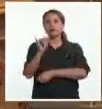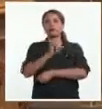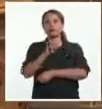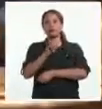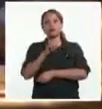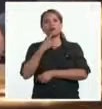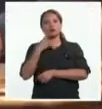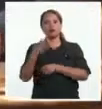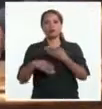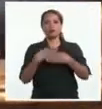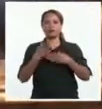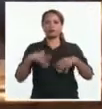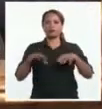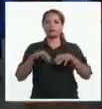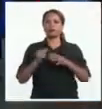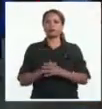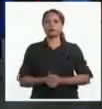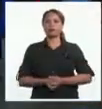escándalo.